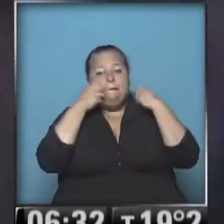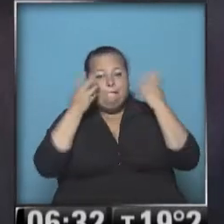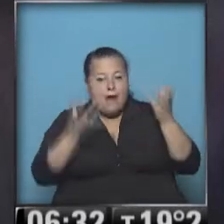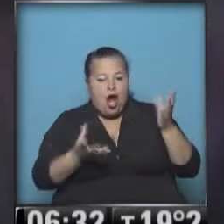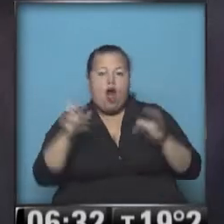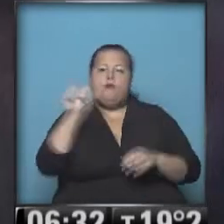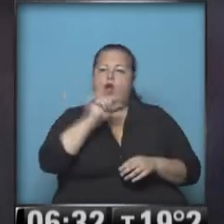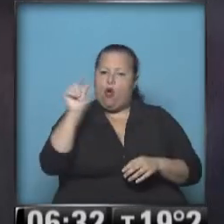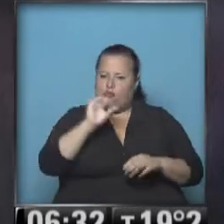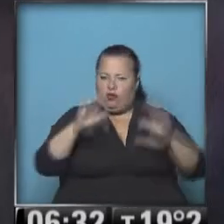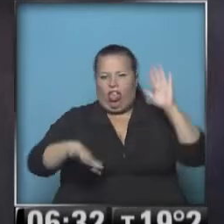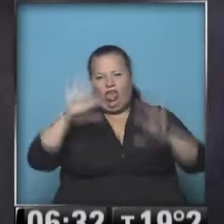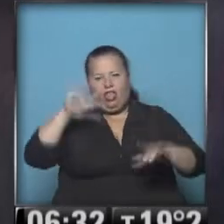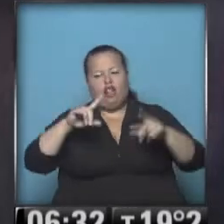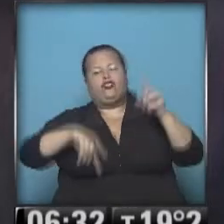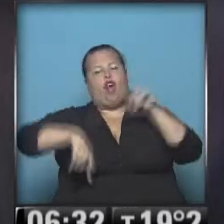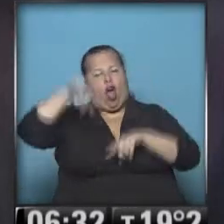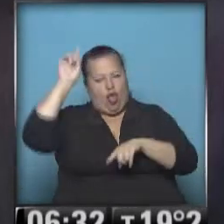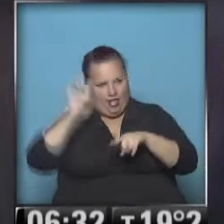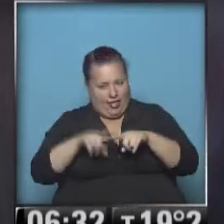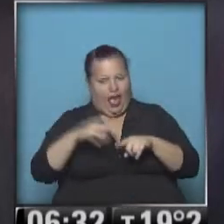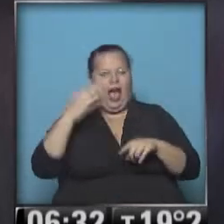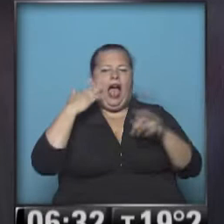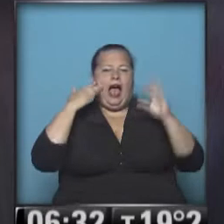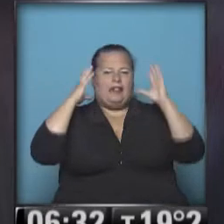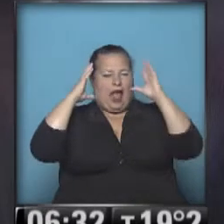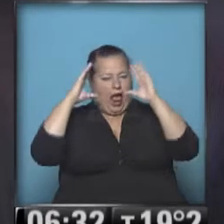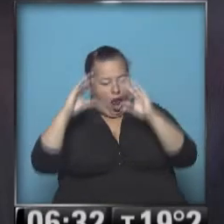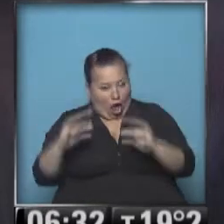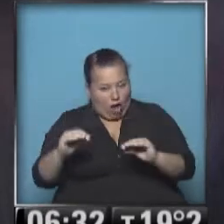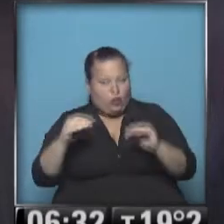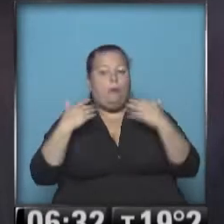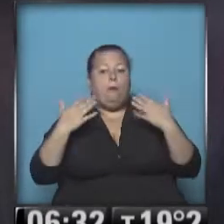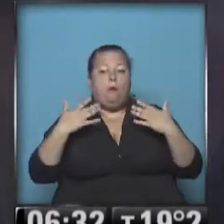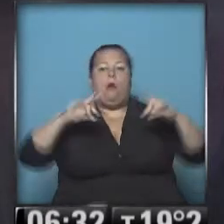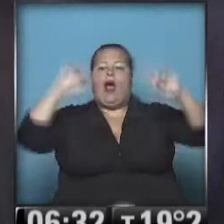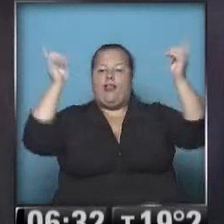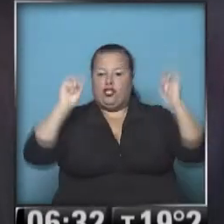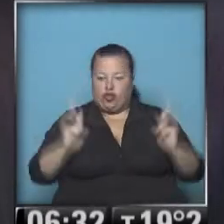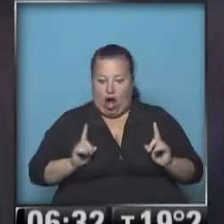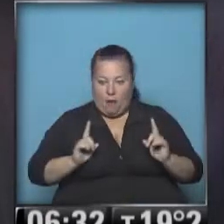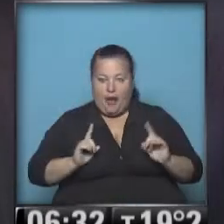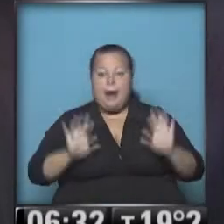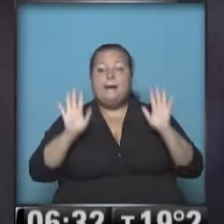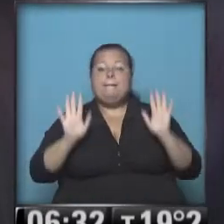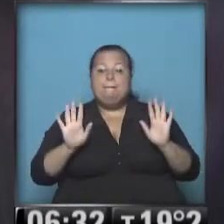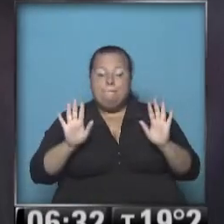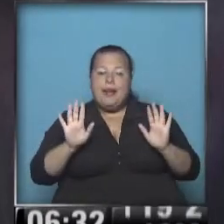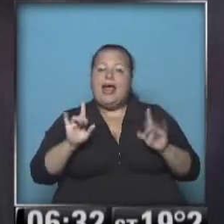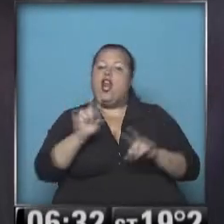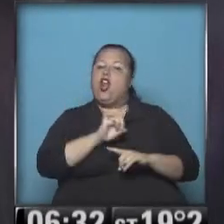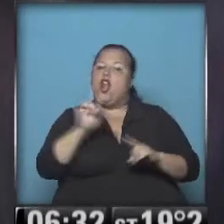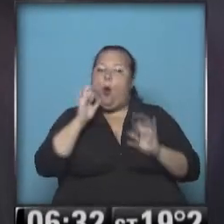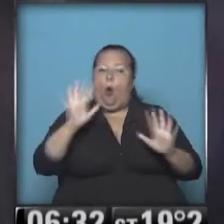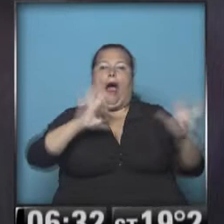Mejoramientos temporarios todo el día y al atardecer, a la noche, la probabilidad de tormentas. Pero no estamos